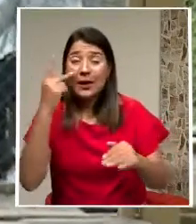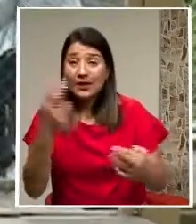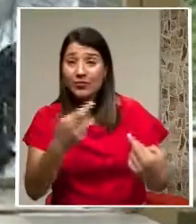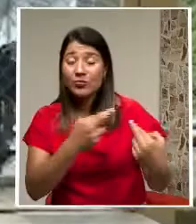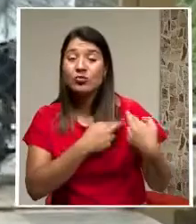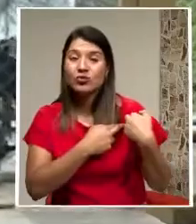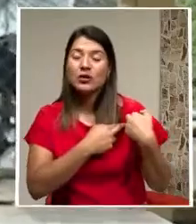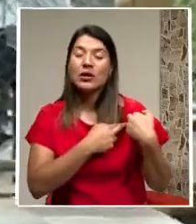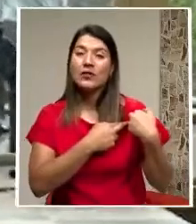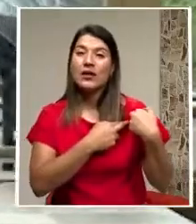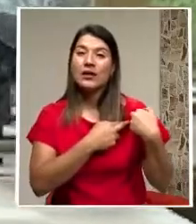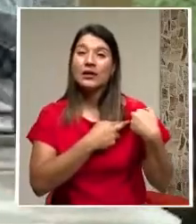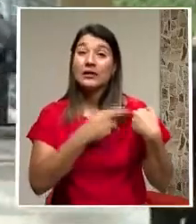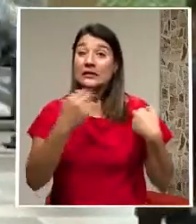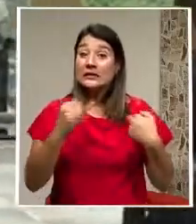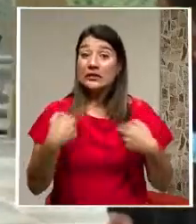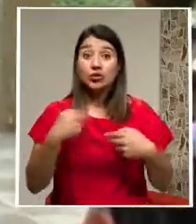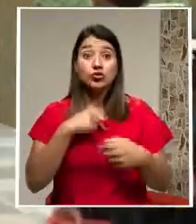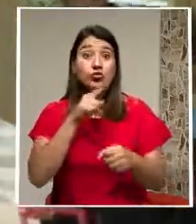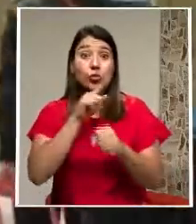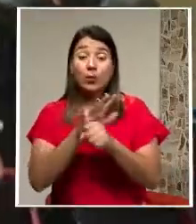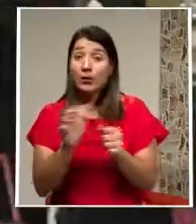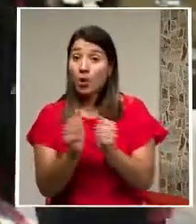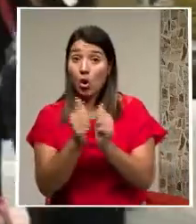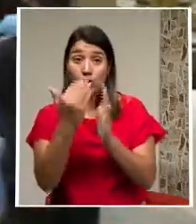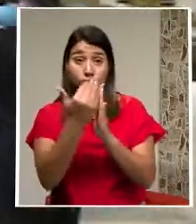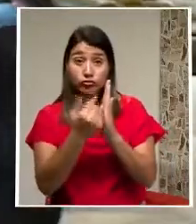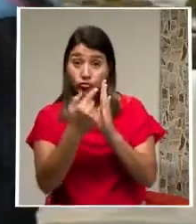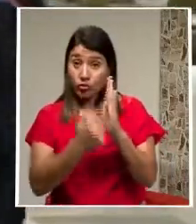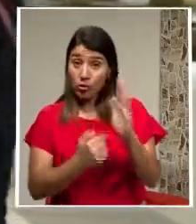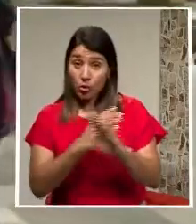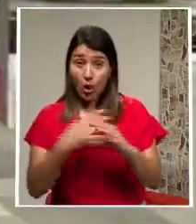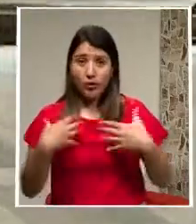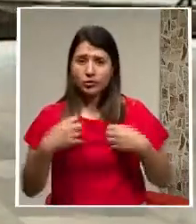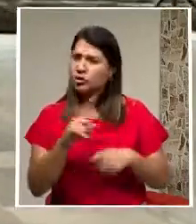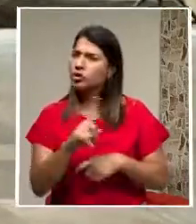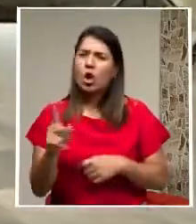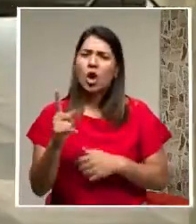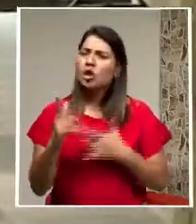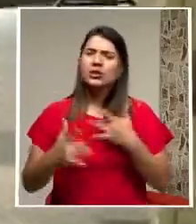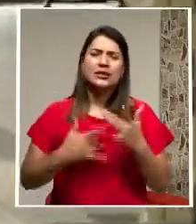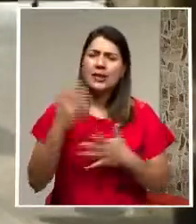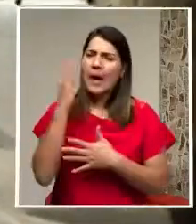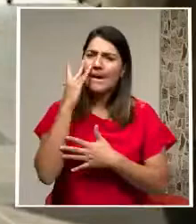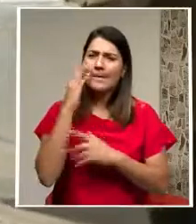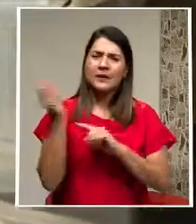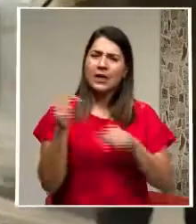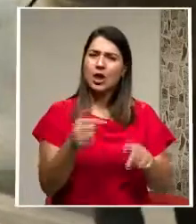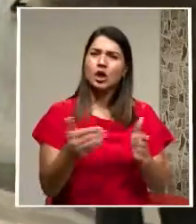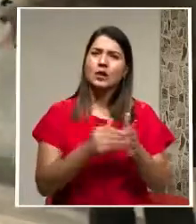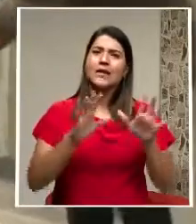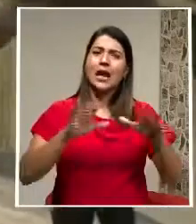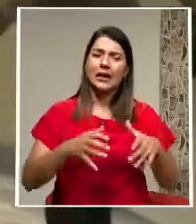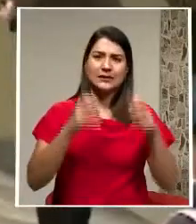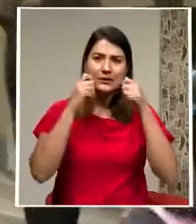que Si cumplimos Con los protocolos No tienen por qué Tenerle temor Al regreso A los centros educativos